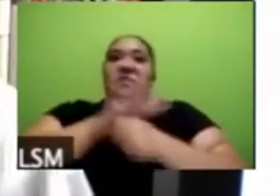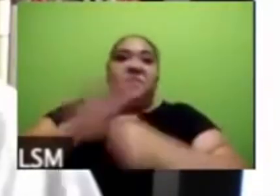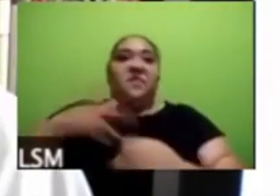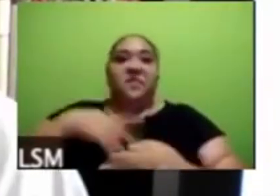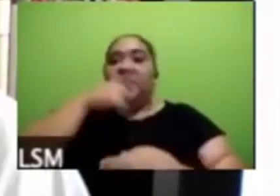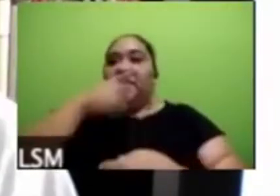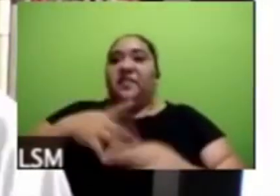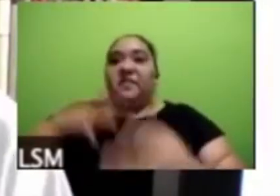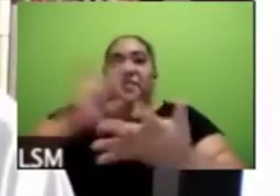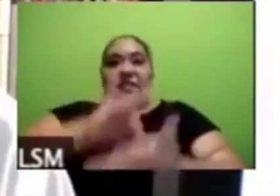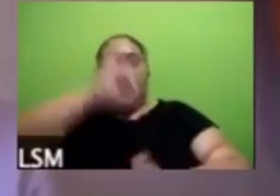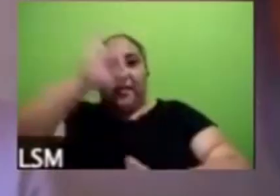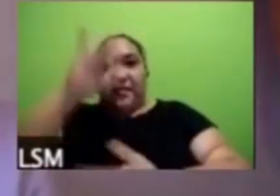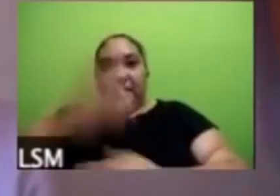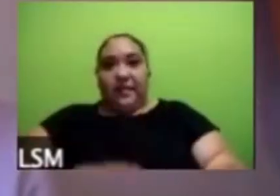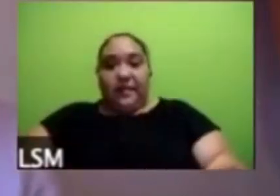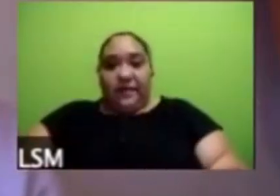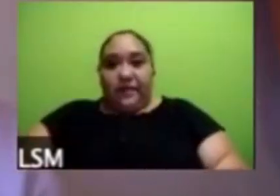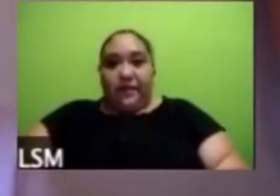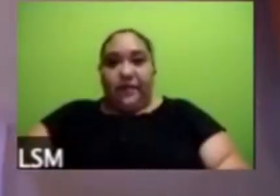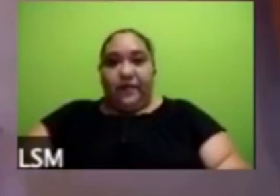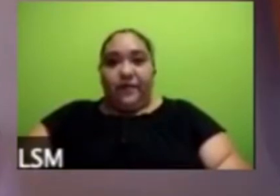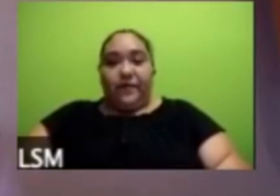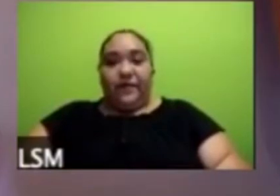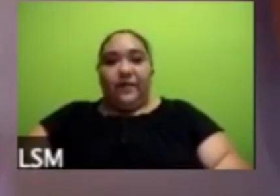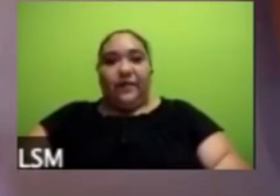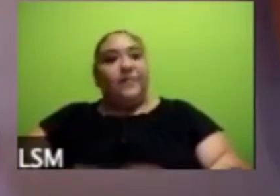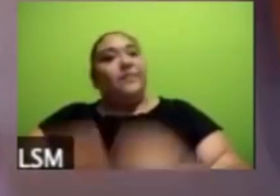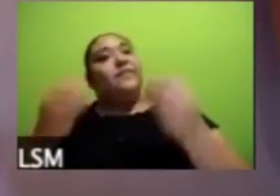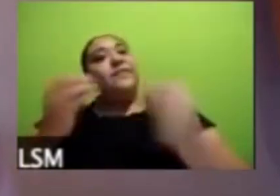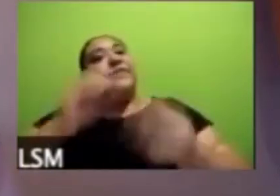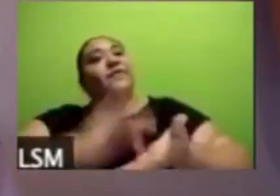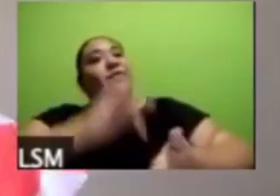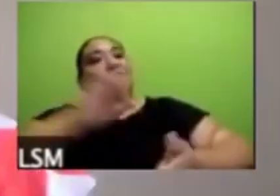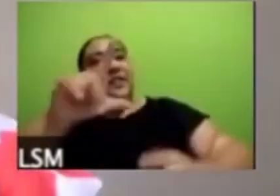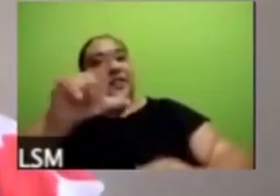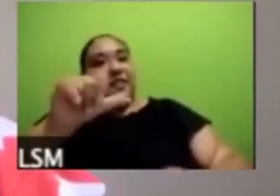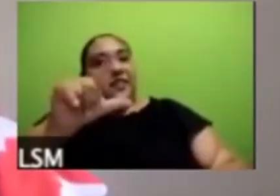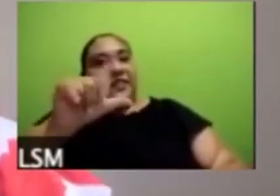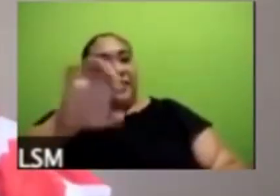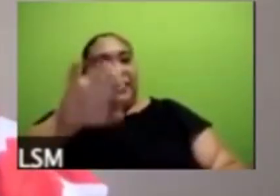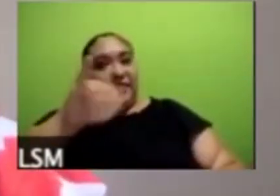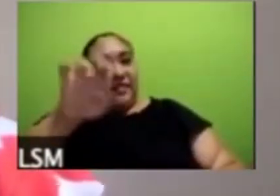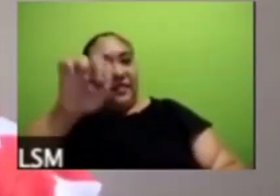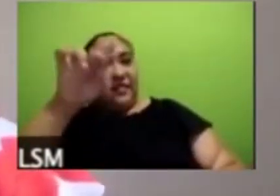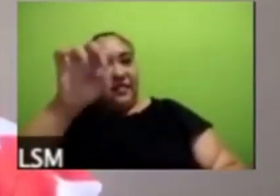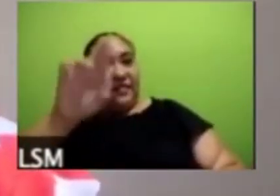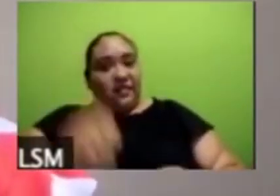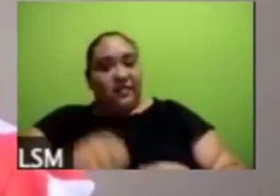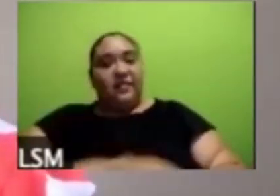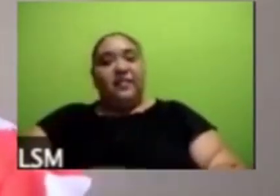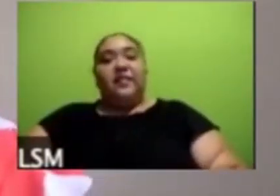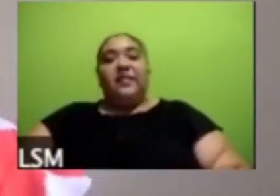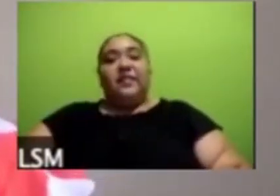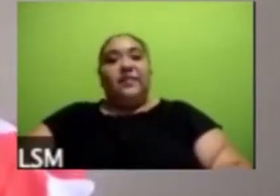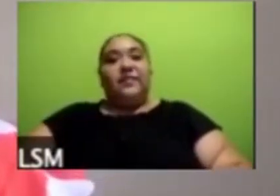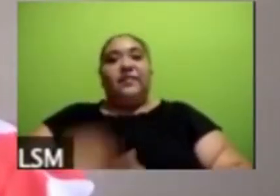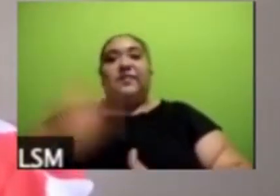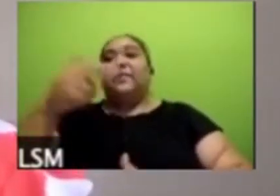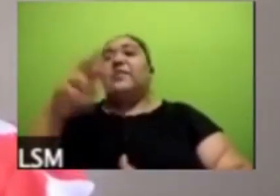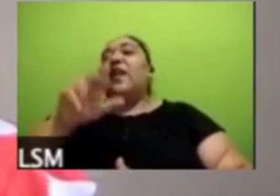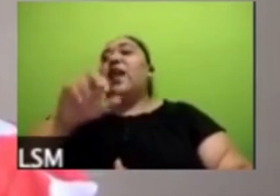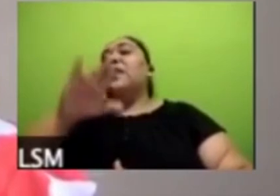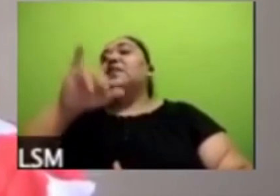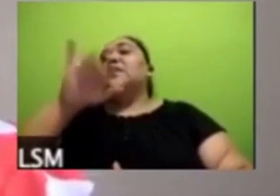muchas gracias Alejandro Graciela por favor sí bueno yo también tu recomendación del módulo de